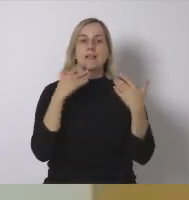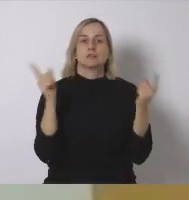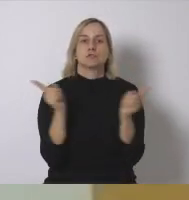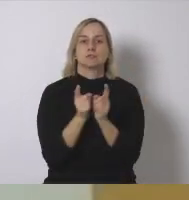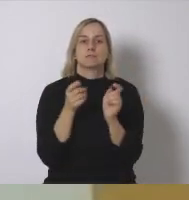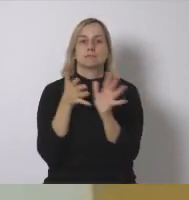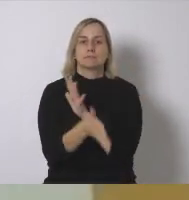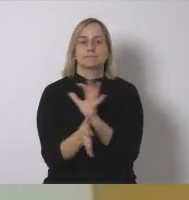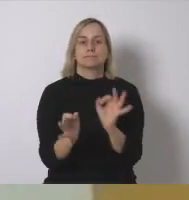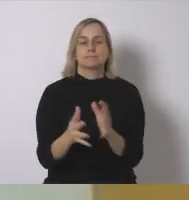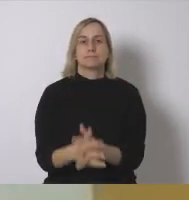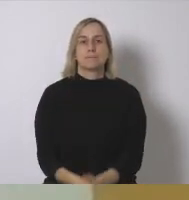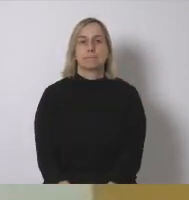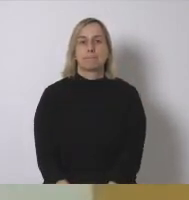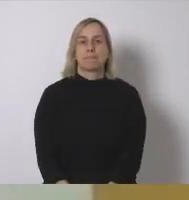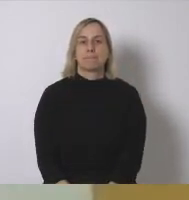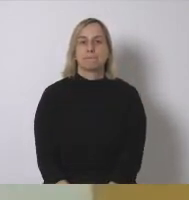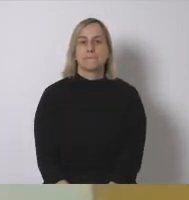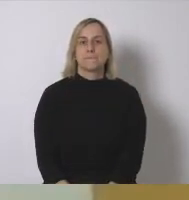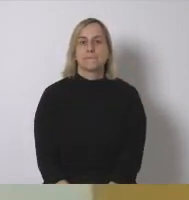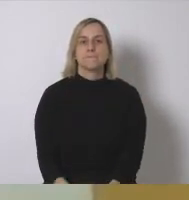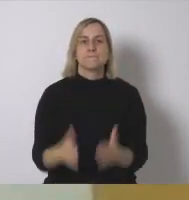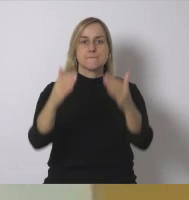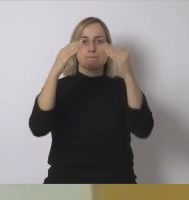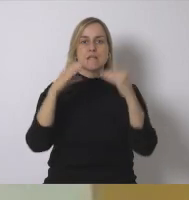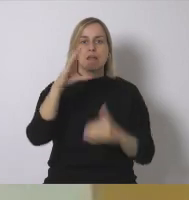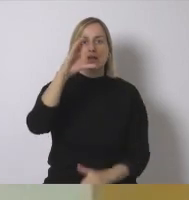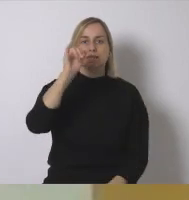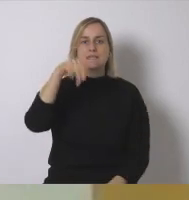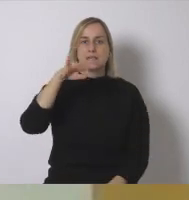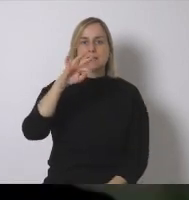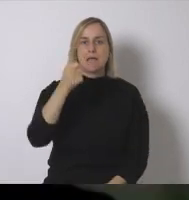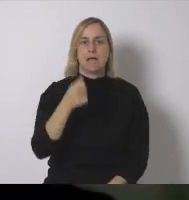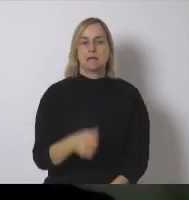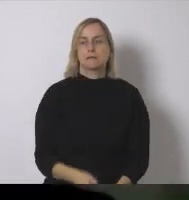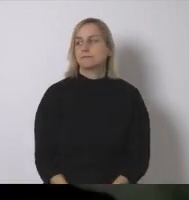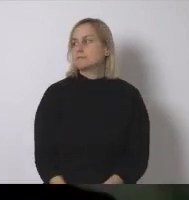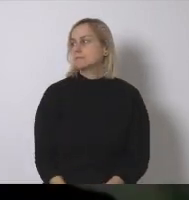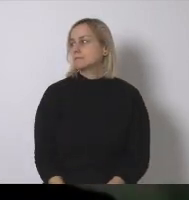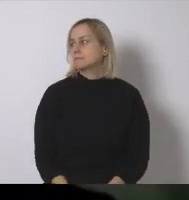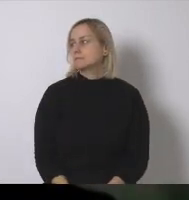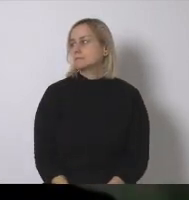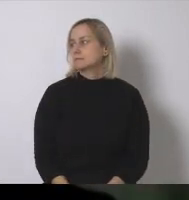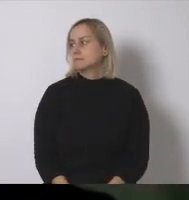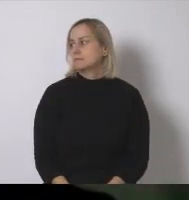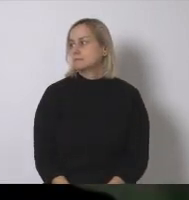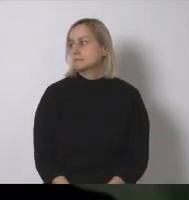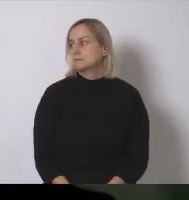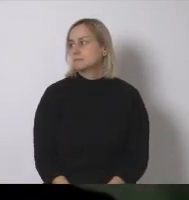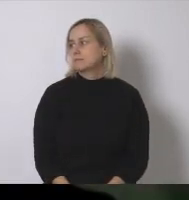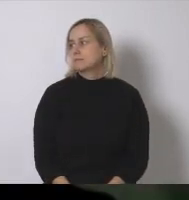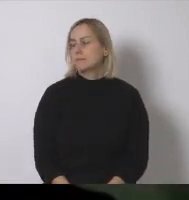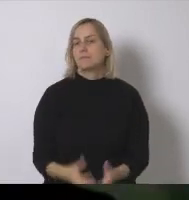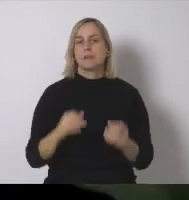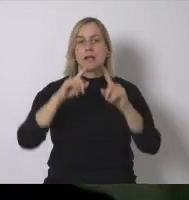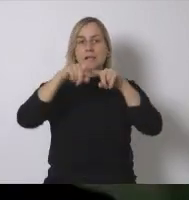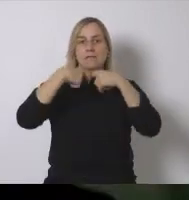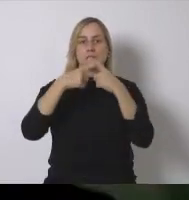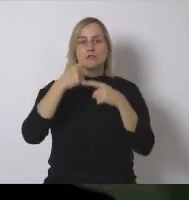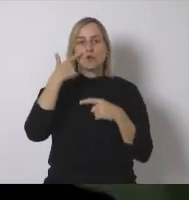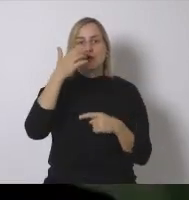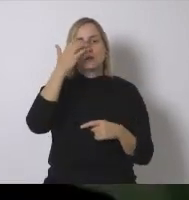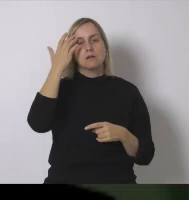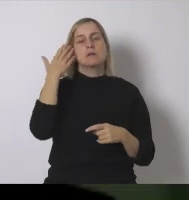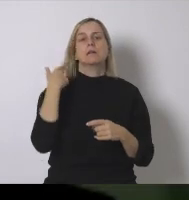tu brevedad y por tus propuestas ¿asunta? sí hola escuchad es una